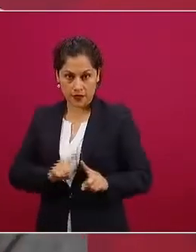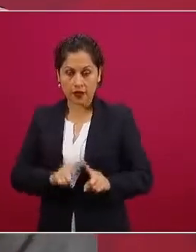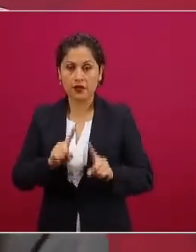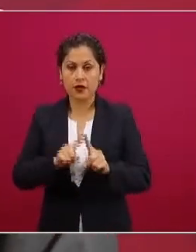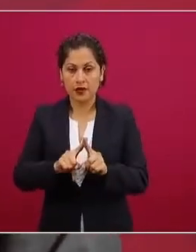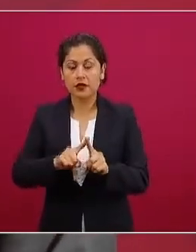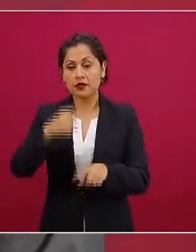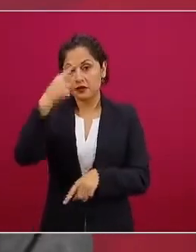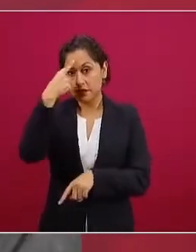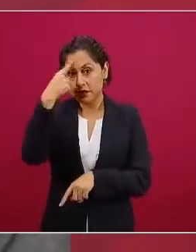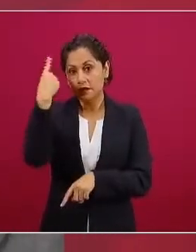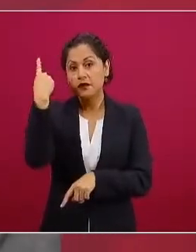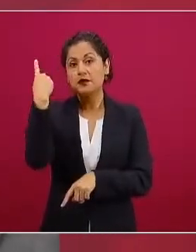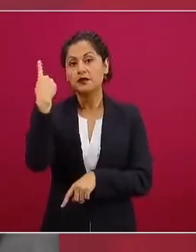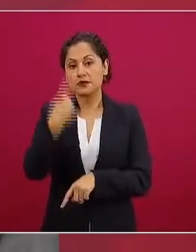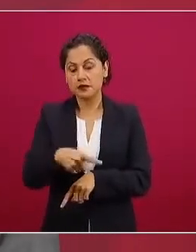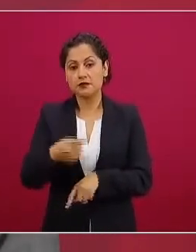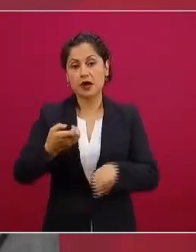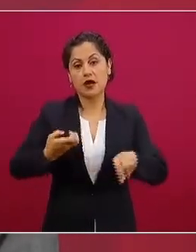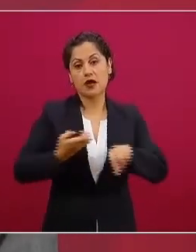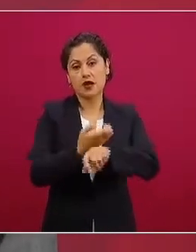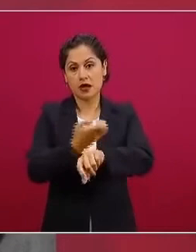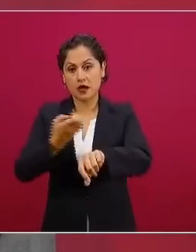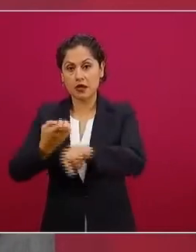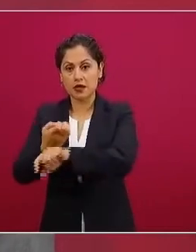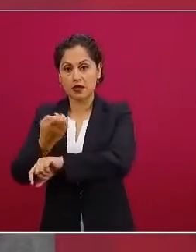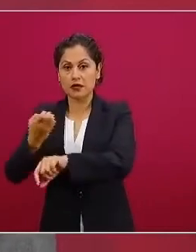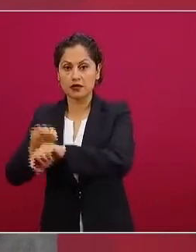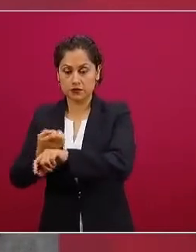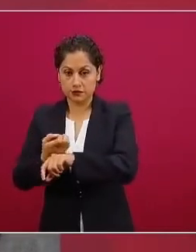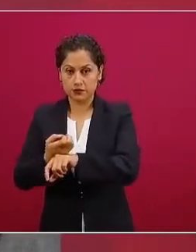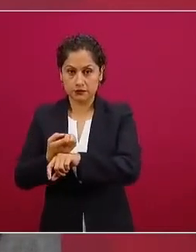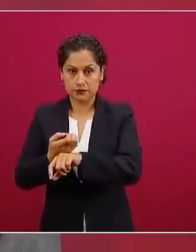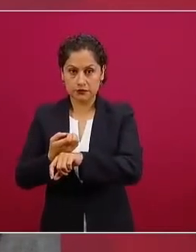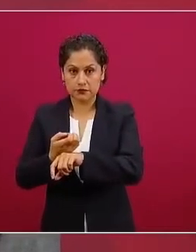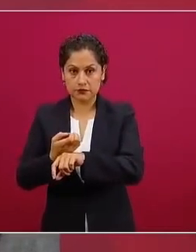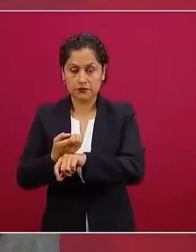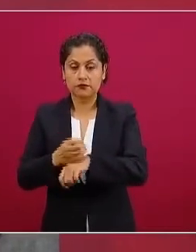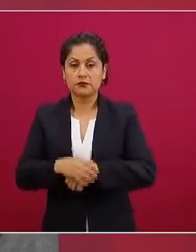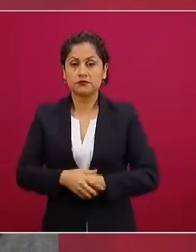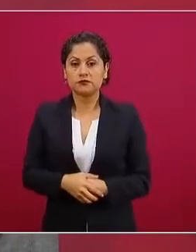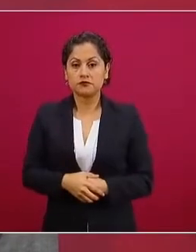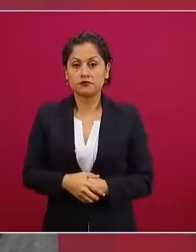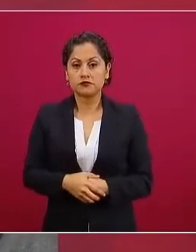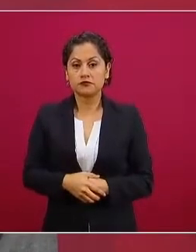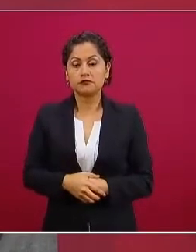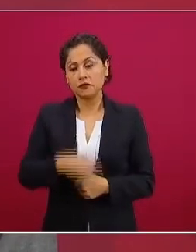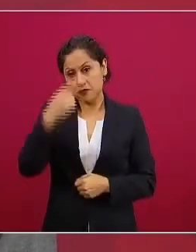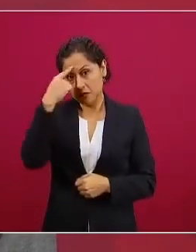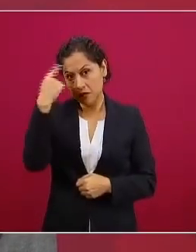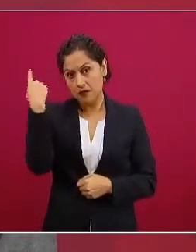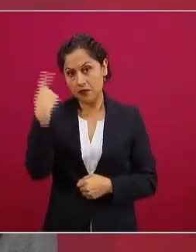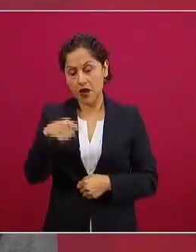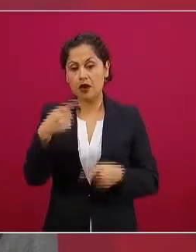participaciones federales a los estados. el pago de nómina